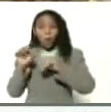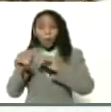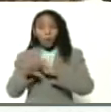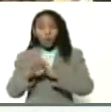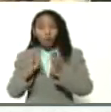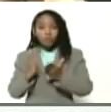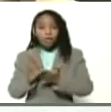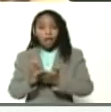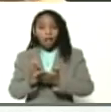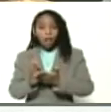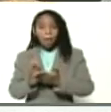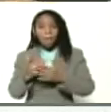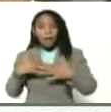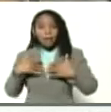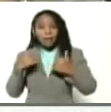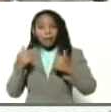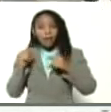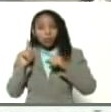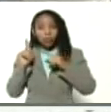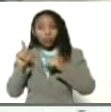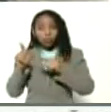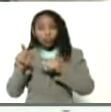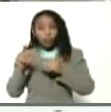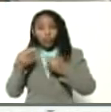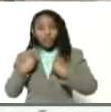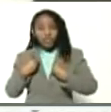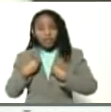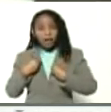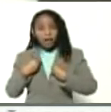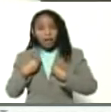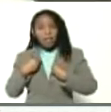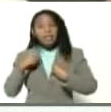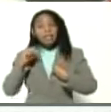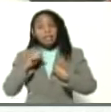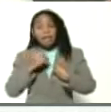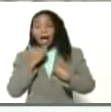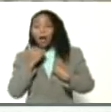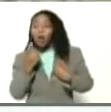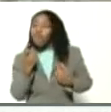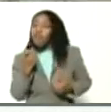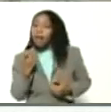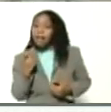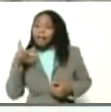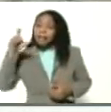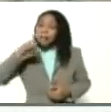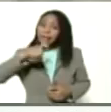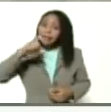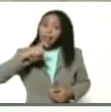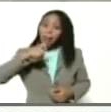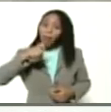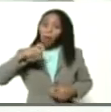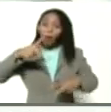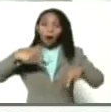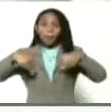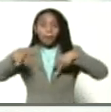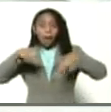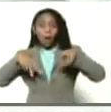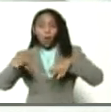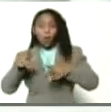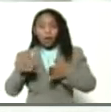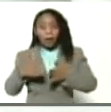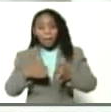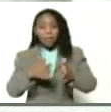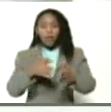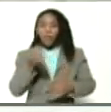el mundo para salvar su vida compatriota si hiciera falta necesitamos transitar los caminos verdes